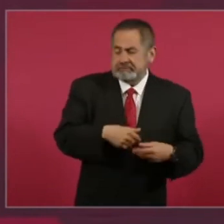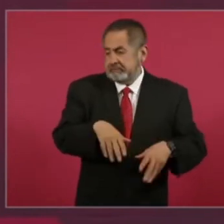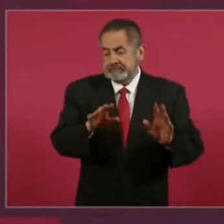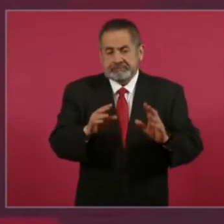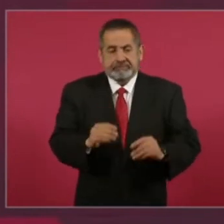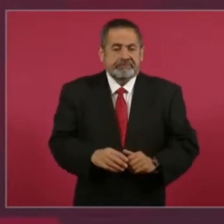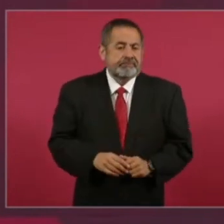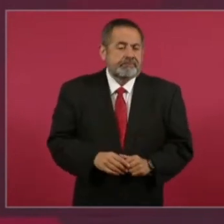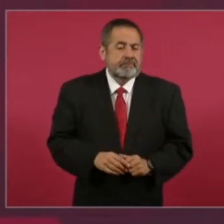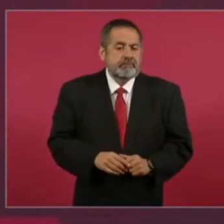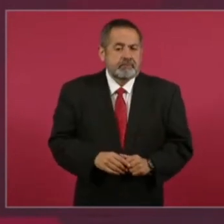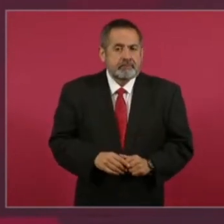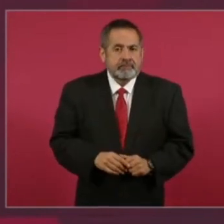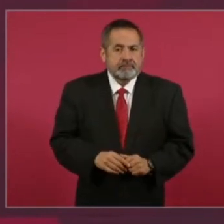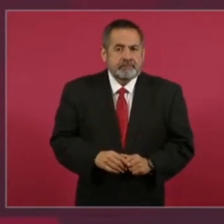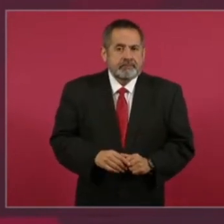que